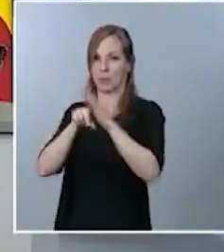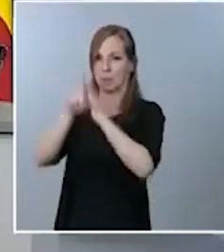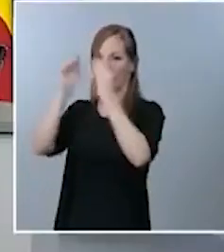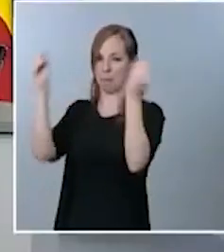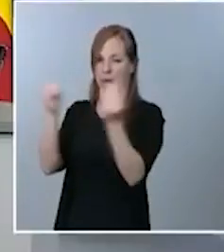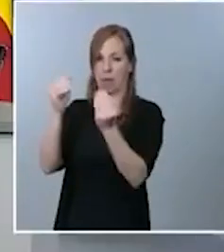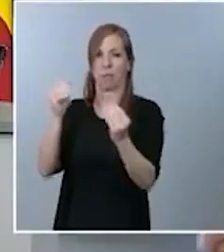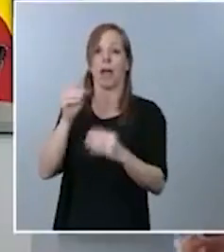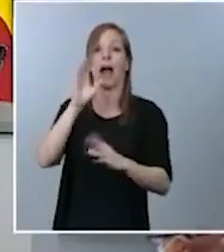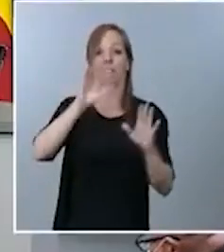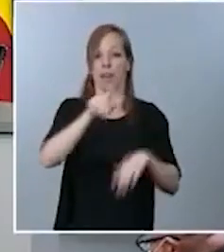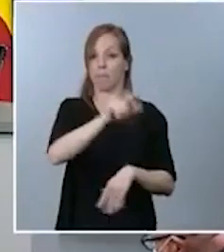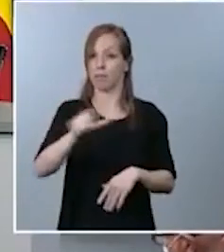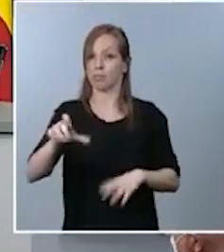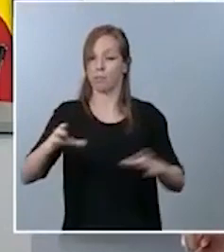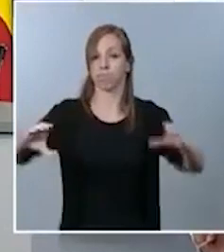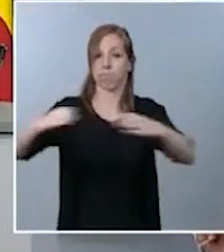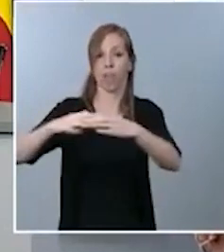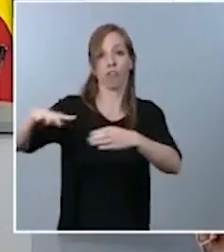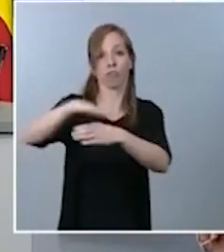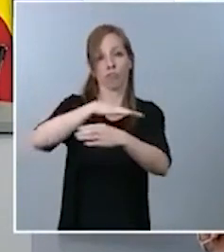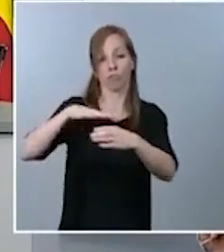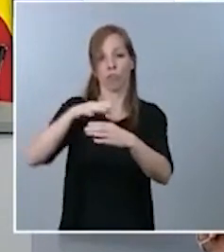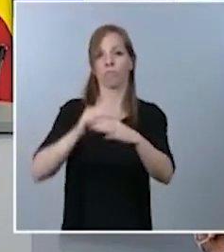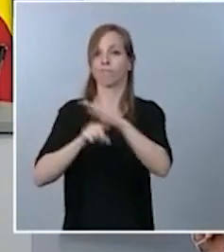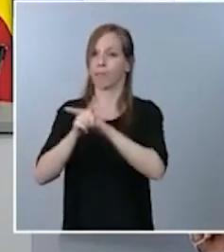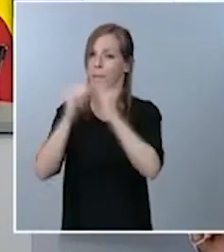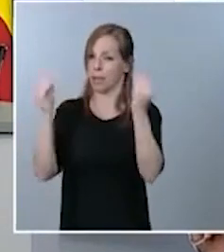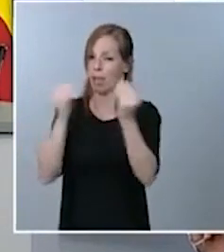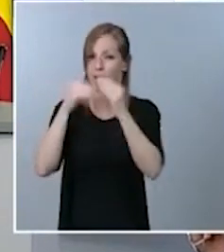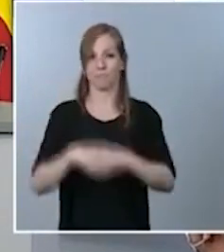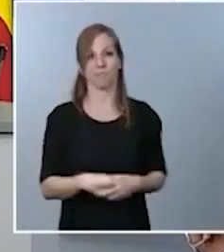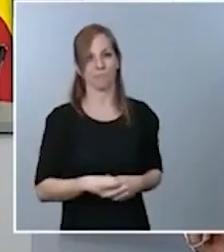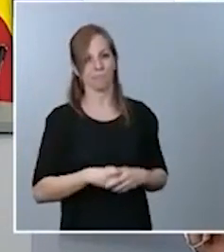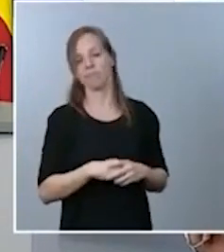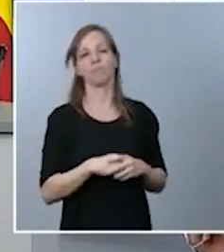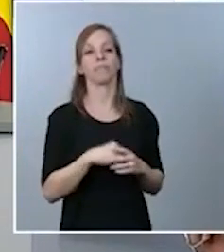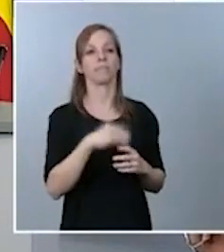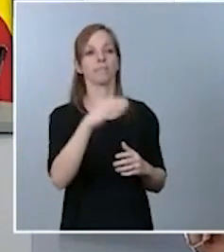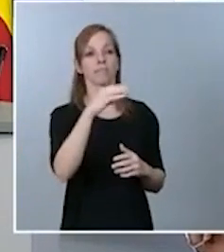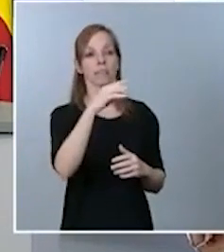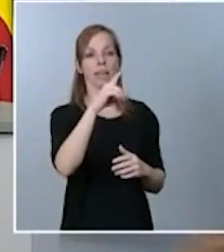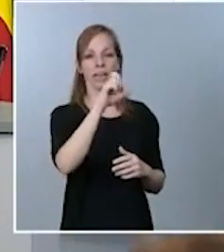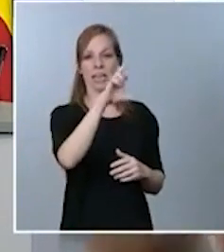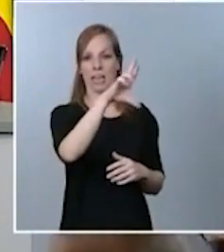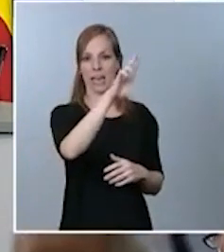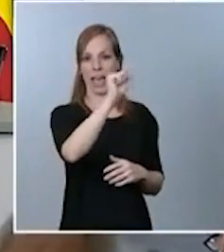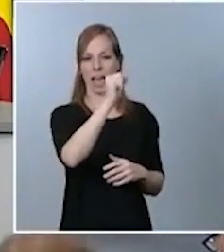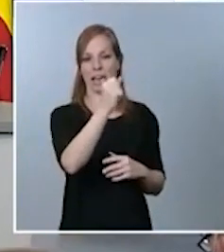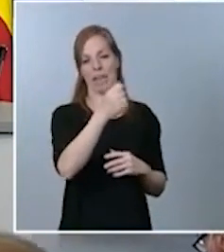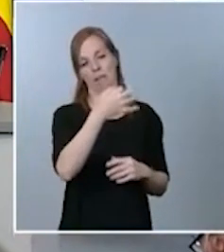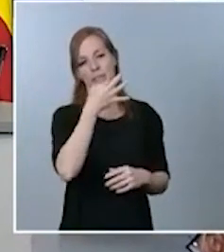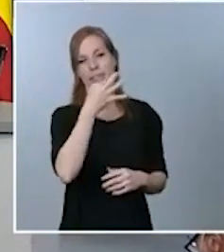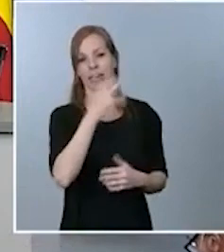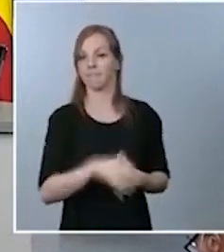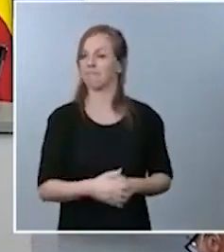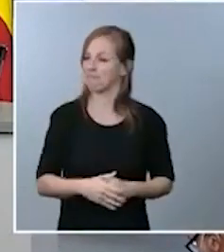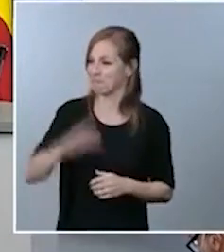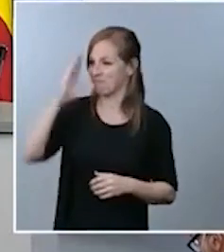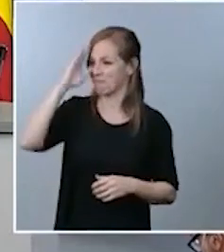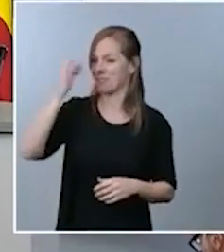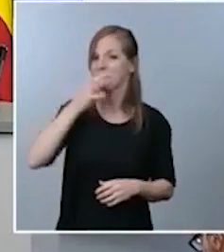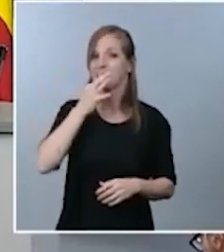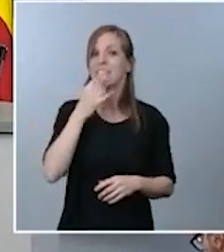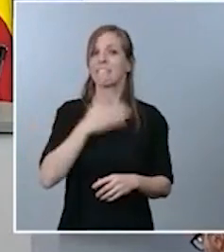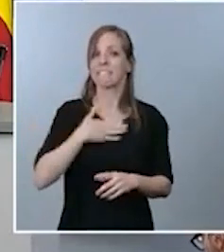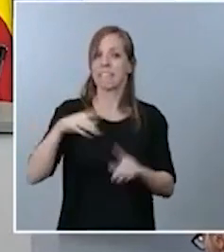Turno ahora para Clara Pinar, del Diario 20 Minutos. Clara, buenas tardes. Hola, buenas tardes. ¿Qué tal? Tengo una pregunta